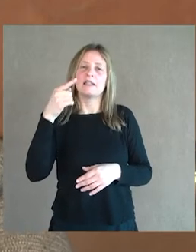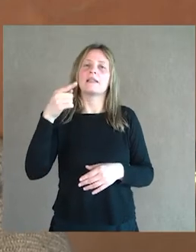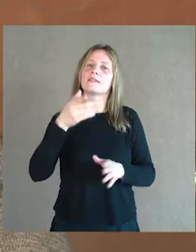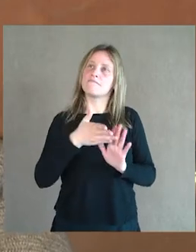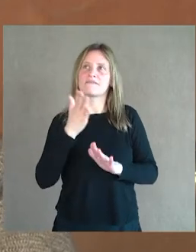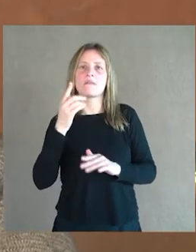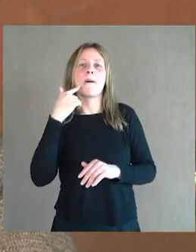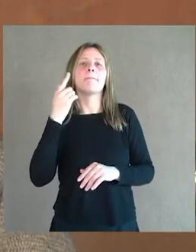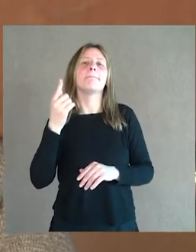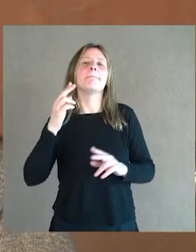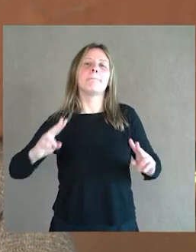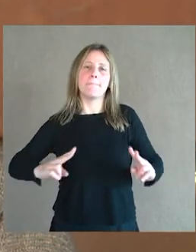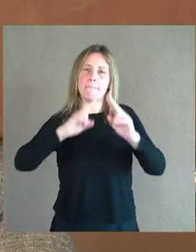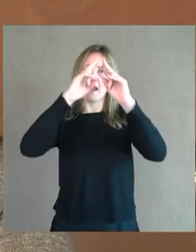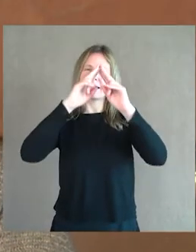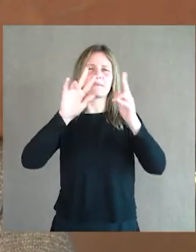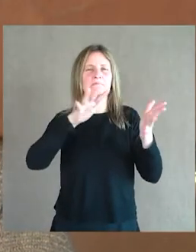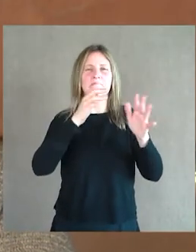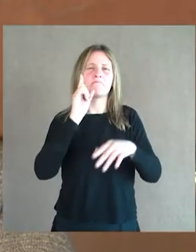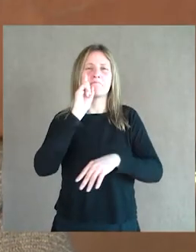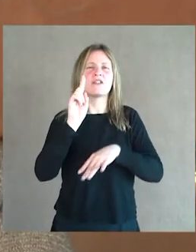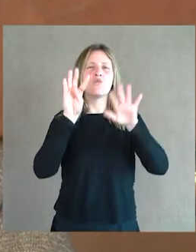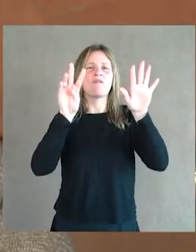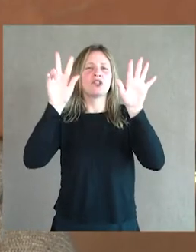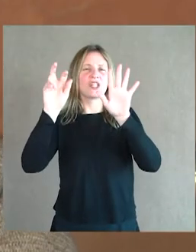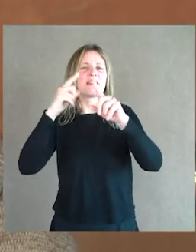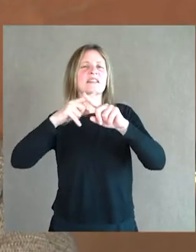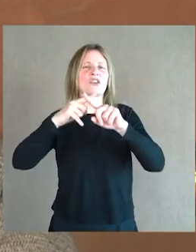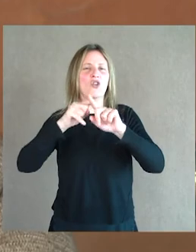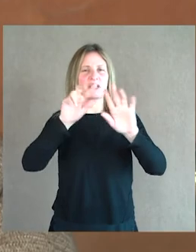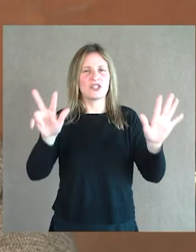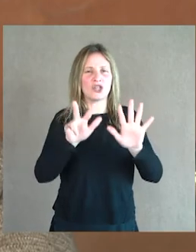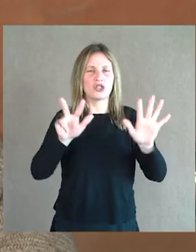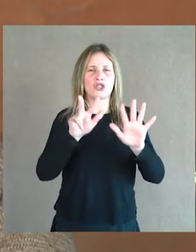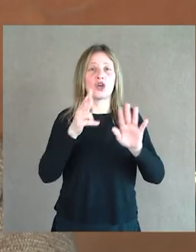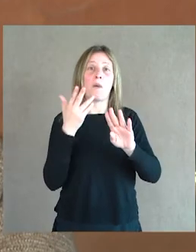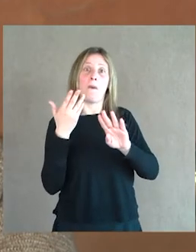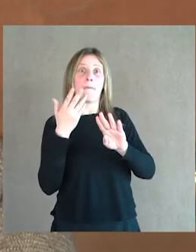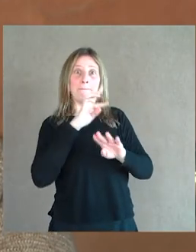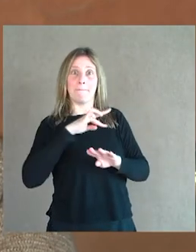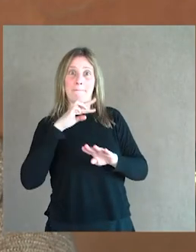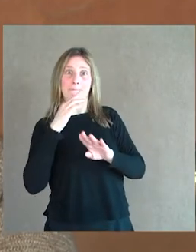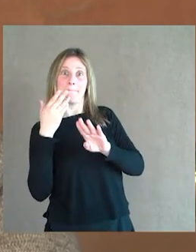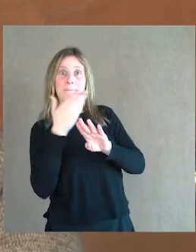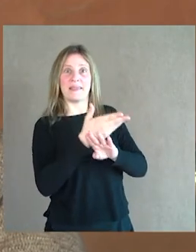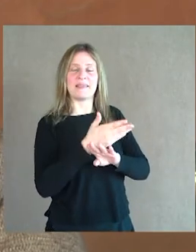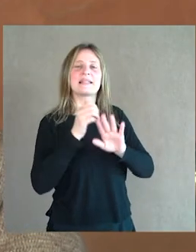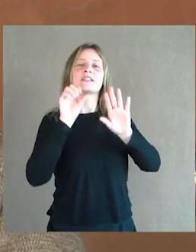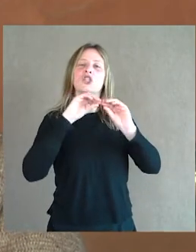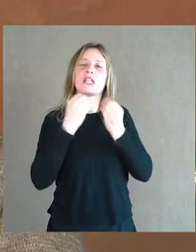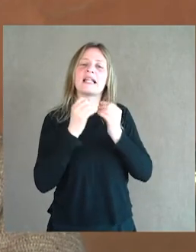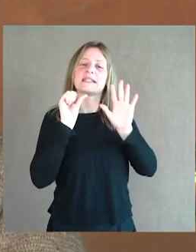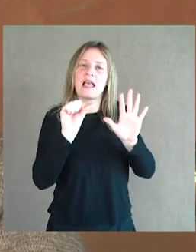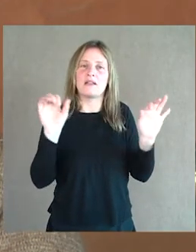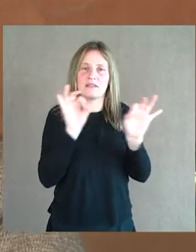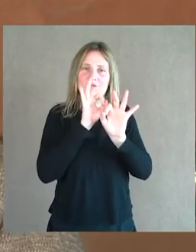a mediados de la década del 80 del siglo XVIII, seis sinfonías, las cuales